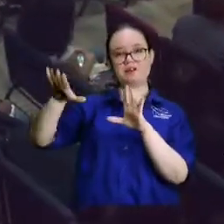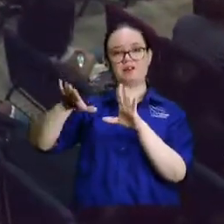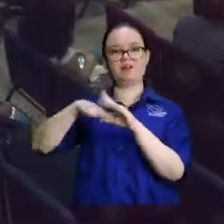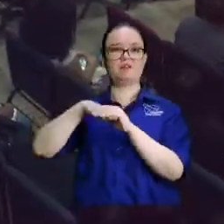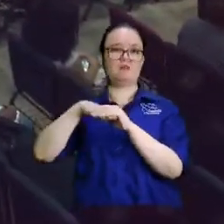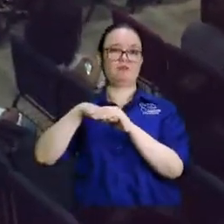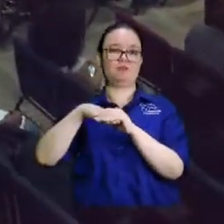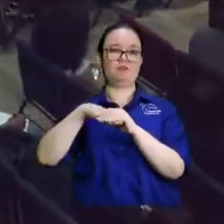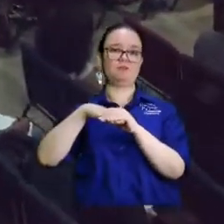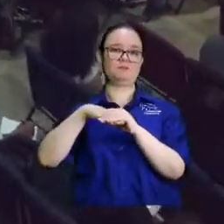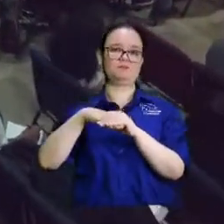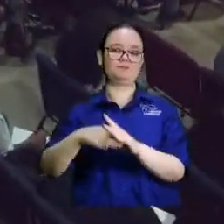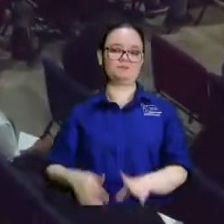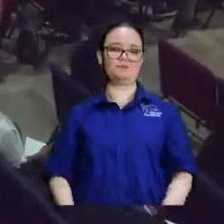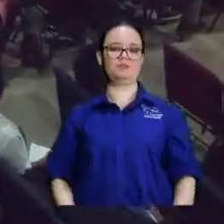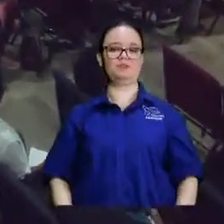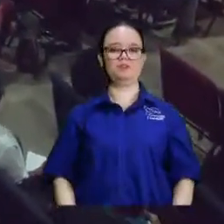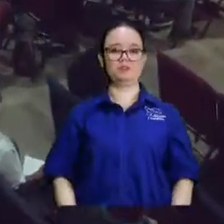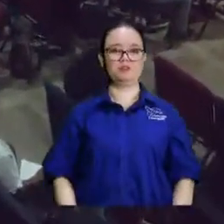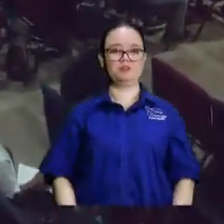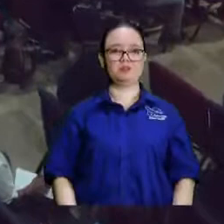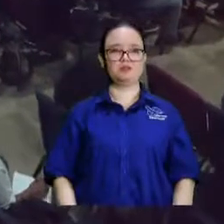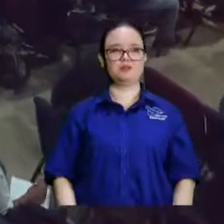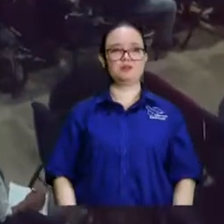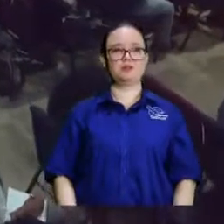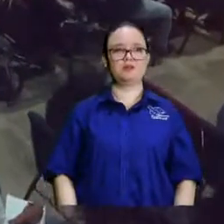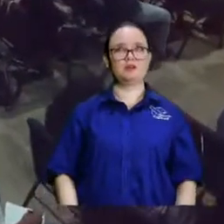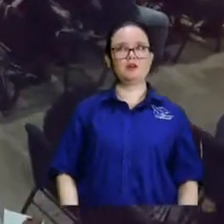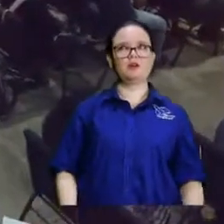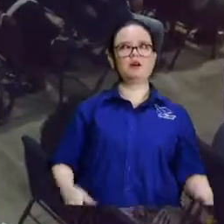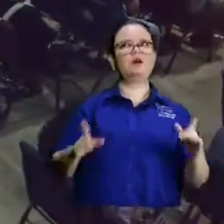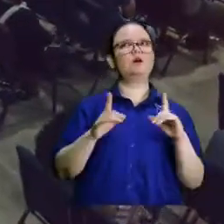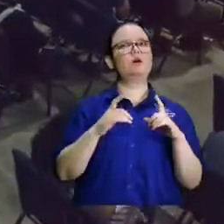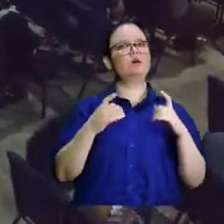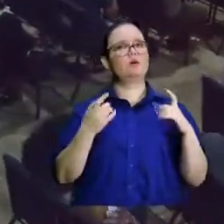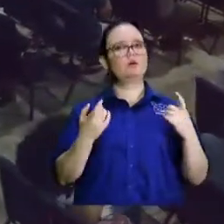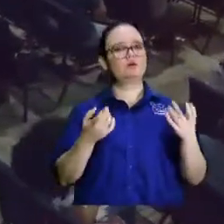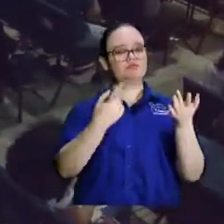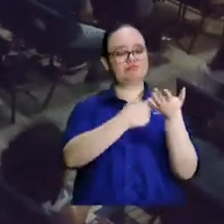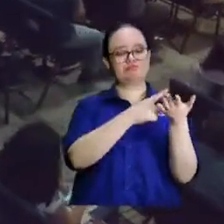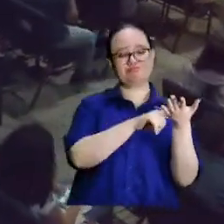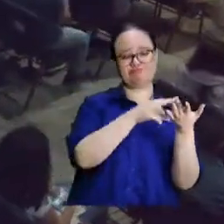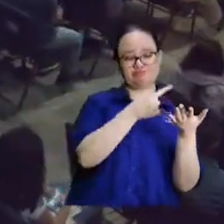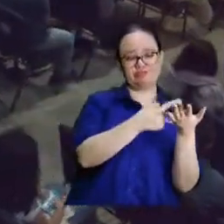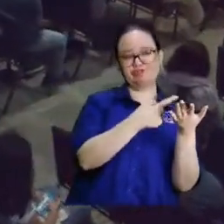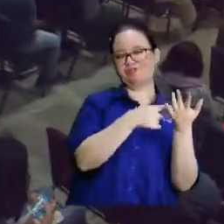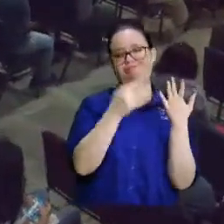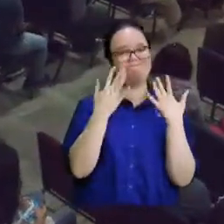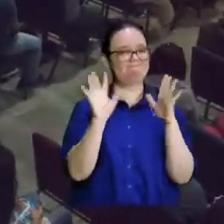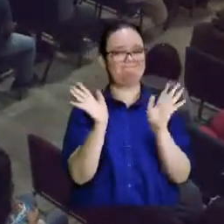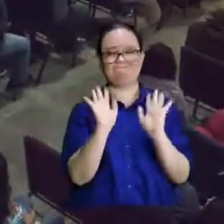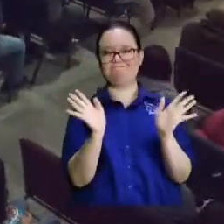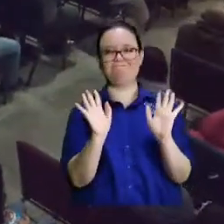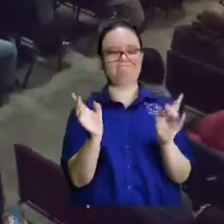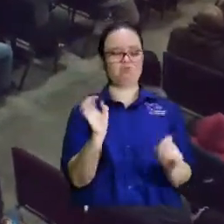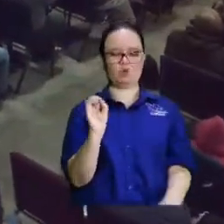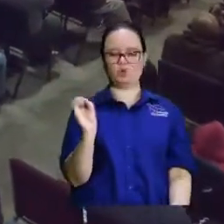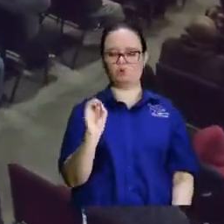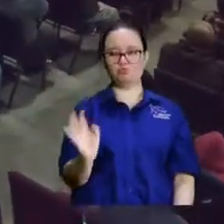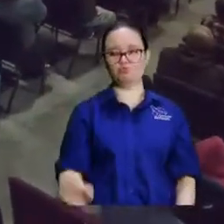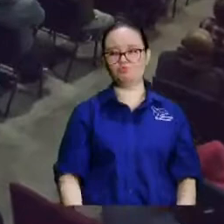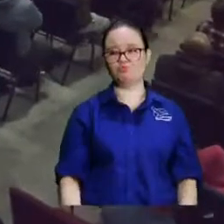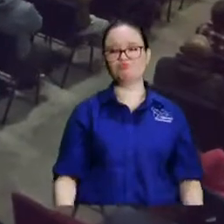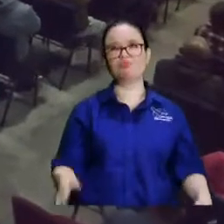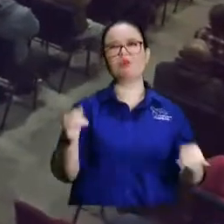Ese es el punto principal. No me interesa ganarle discusiones teológicas a nadie. No me interesa si